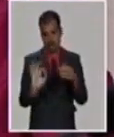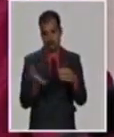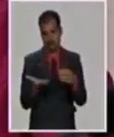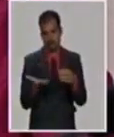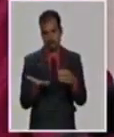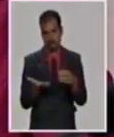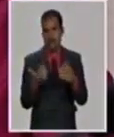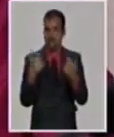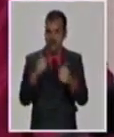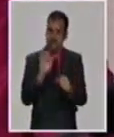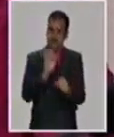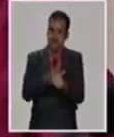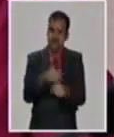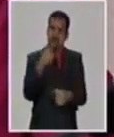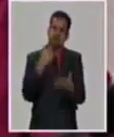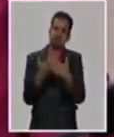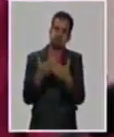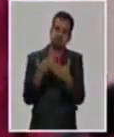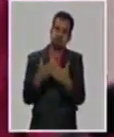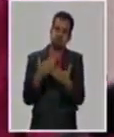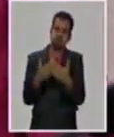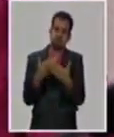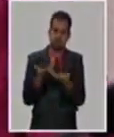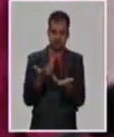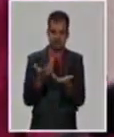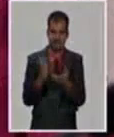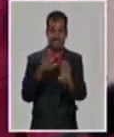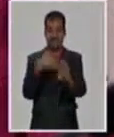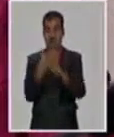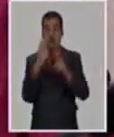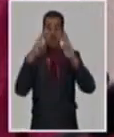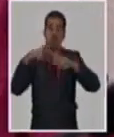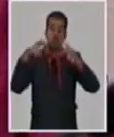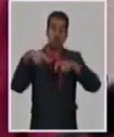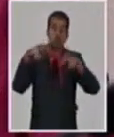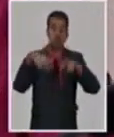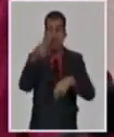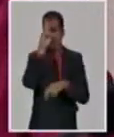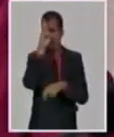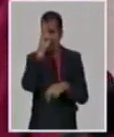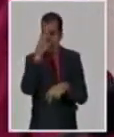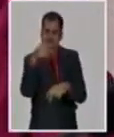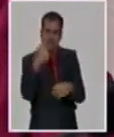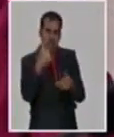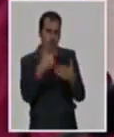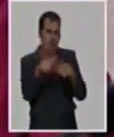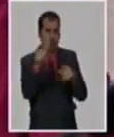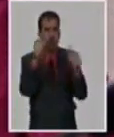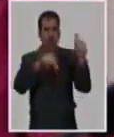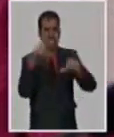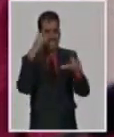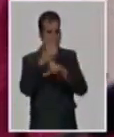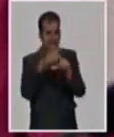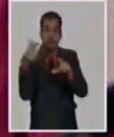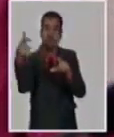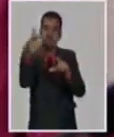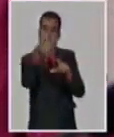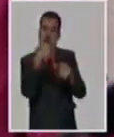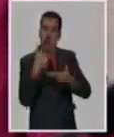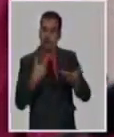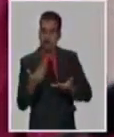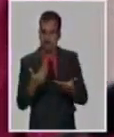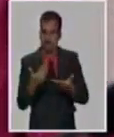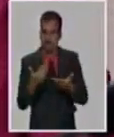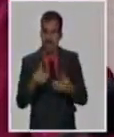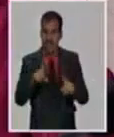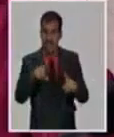ensayo clínico, luego tiene estudios de intervención o de eficacia, luego tiene una extensión a una